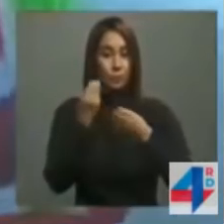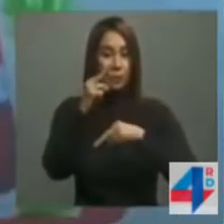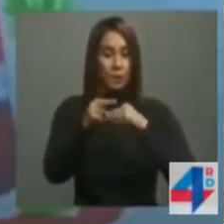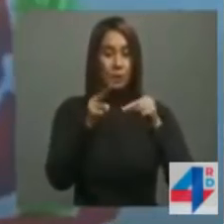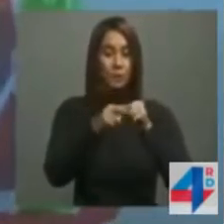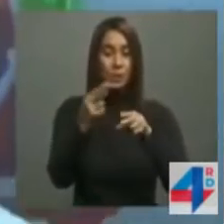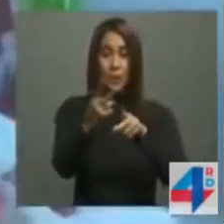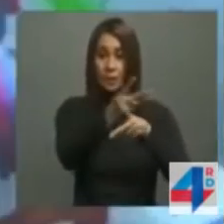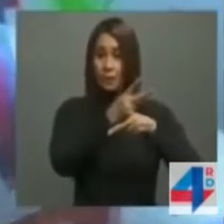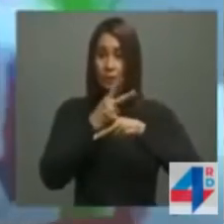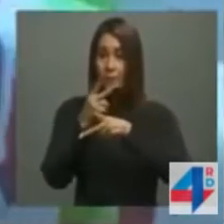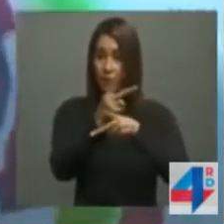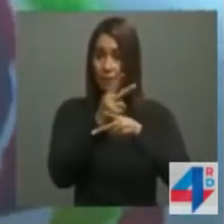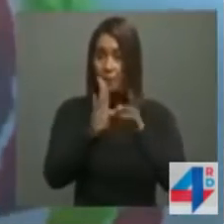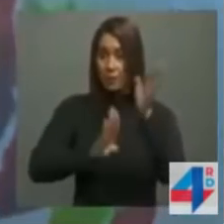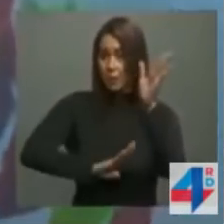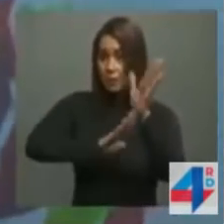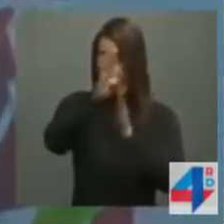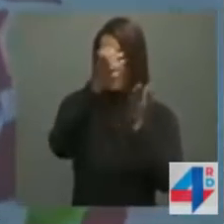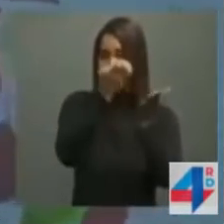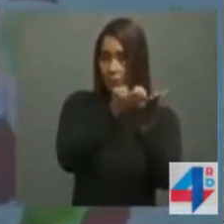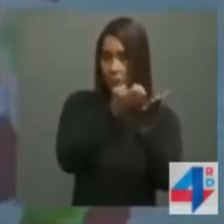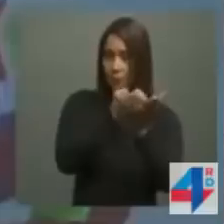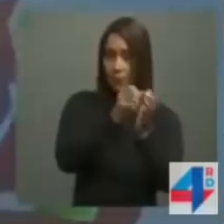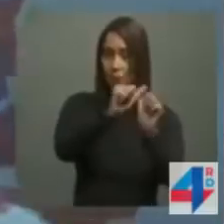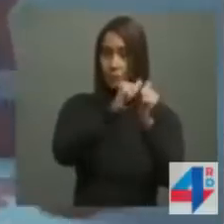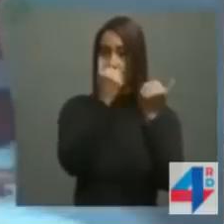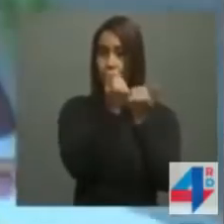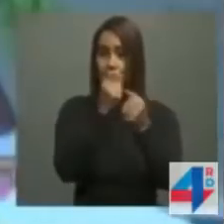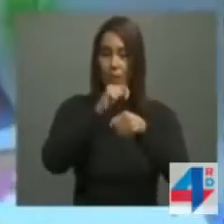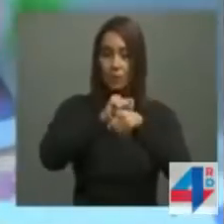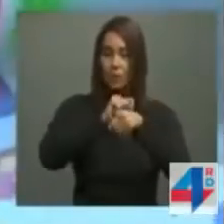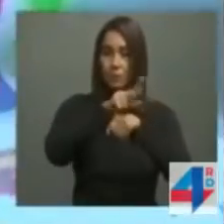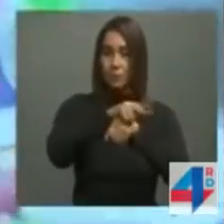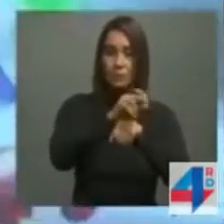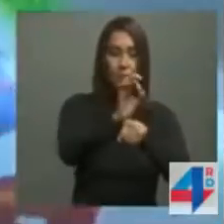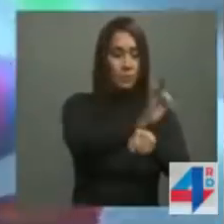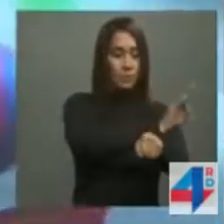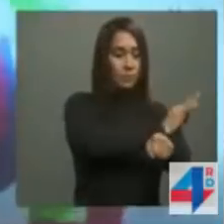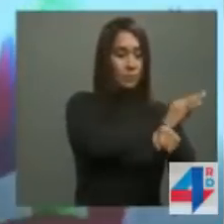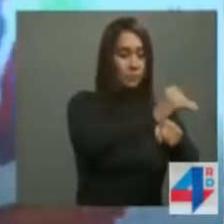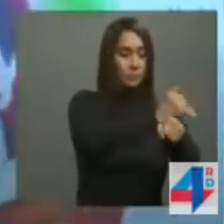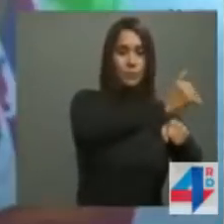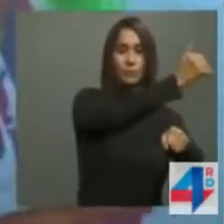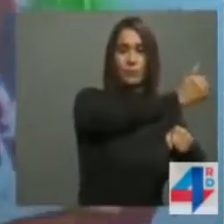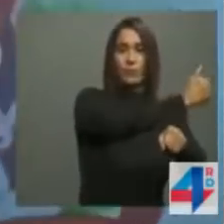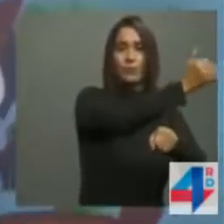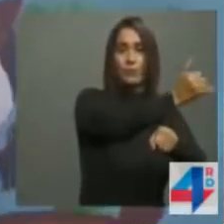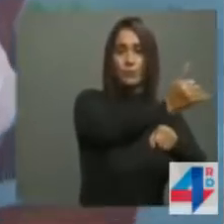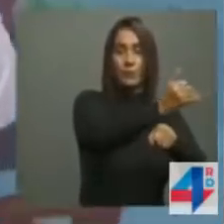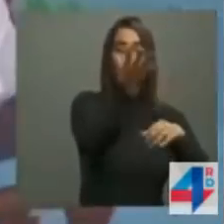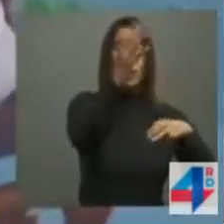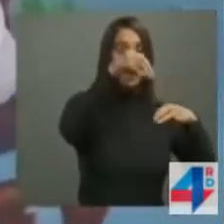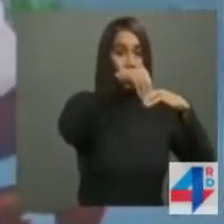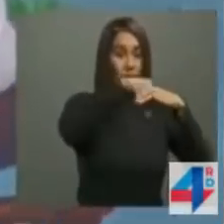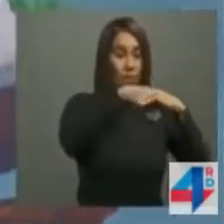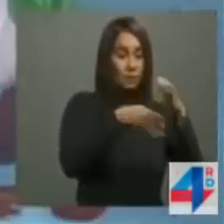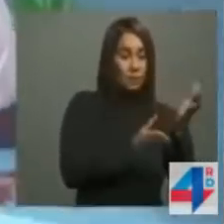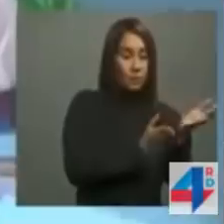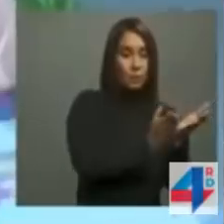la seguridad, el desarrollo económico, social y turístico de la zona fronteriza, su integración vial,